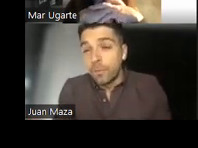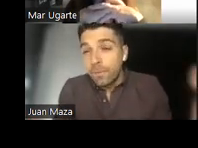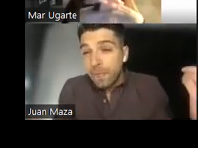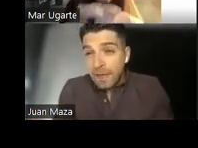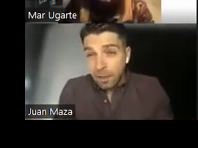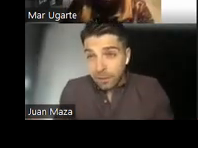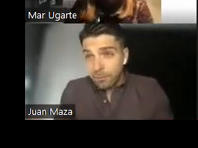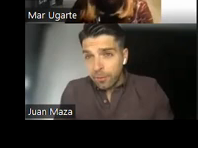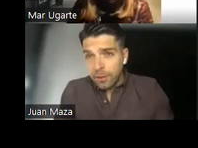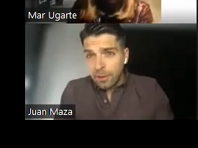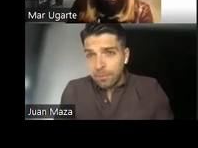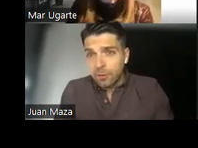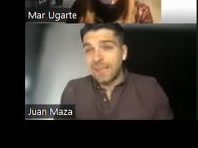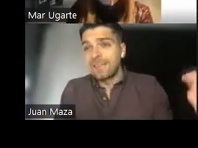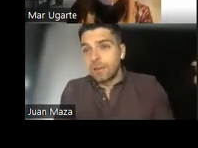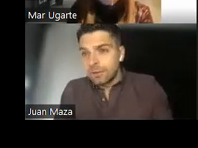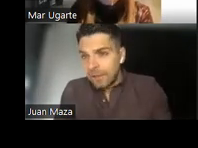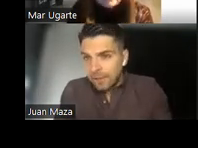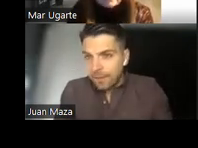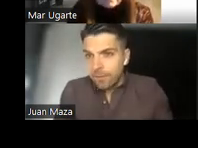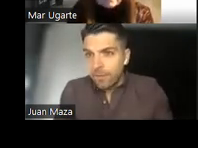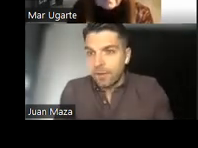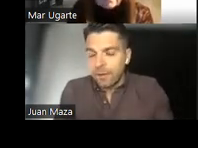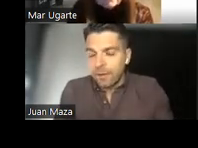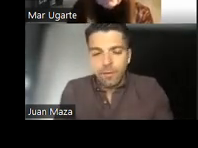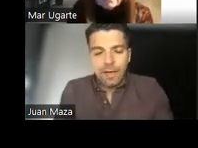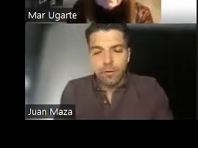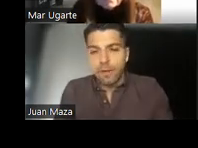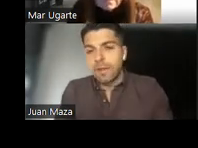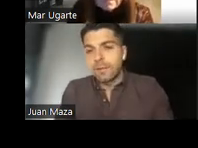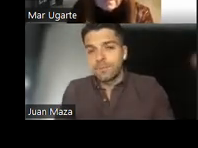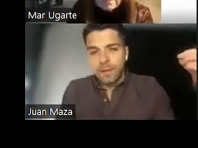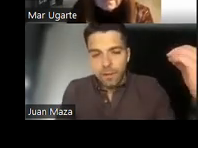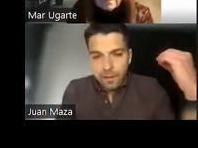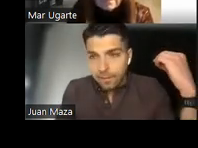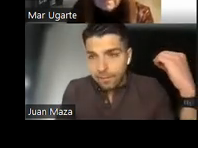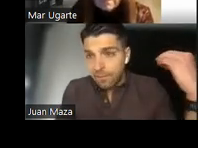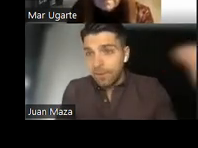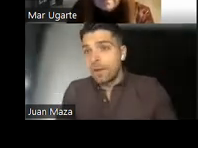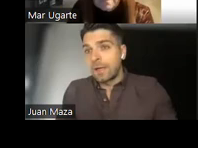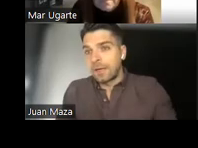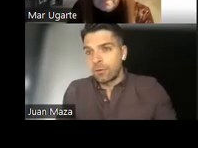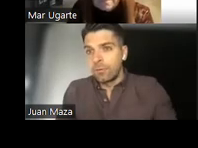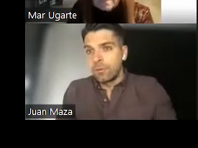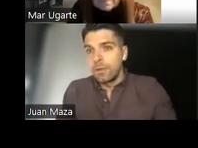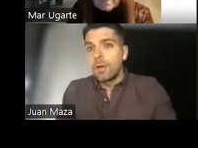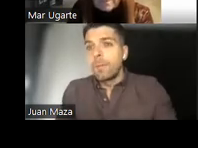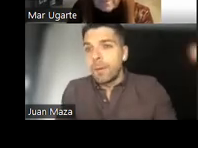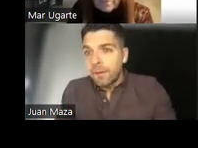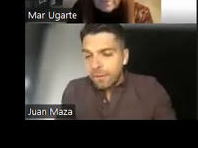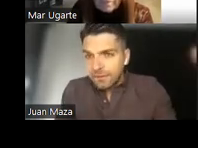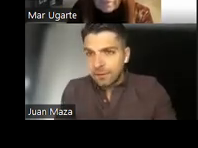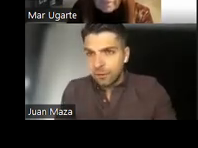Los virus. El 40% de las personas que se contagian del virus de la coriza, es decir, del virus del catarro común,